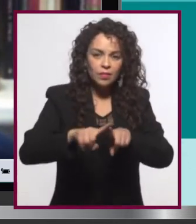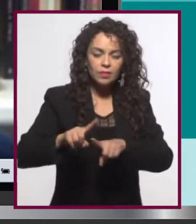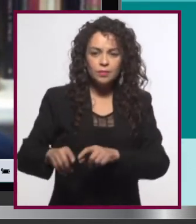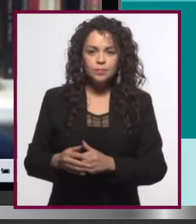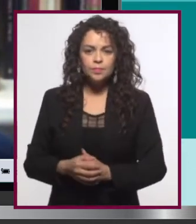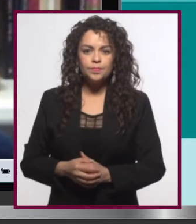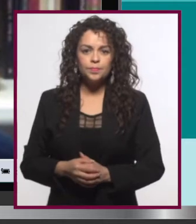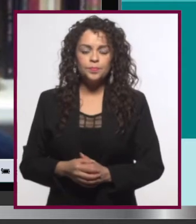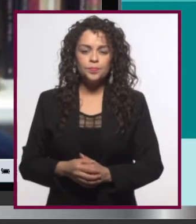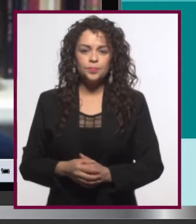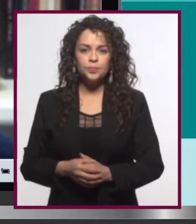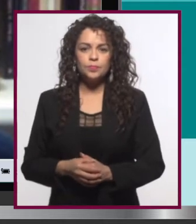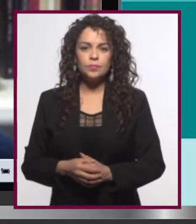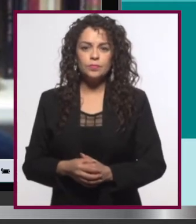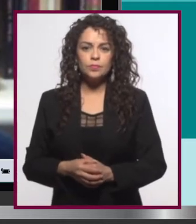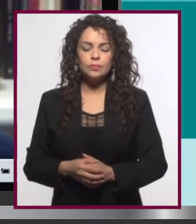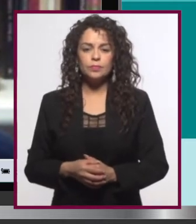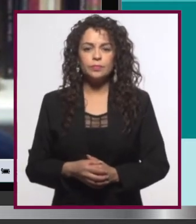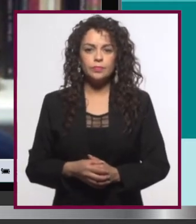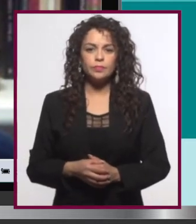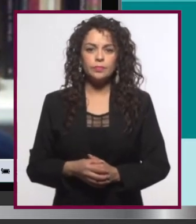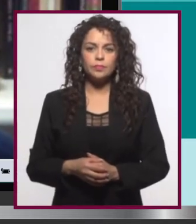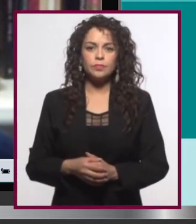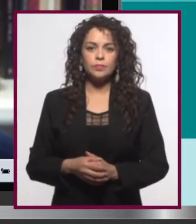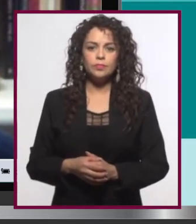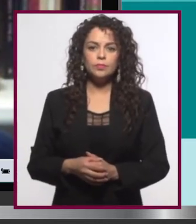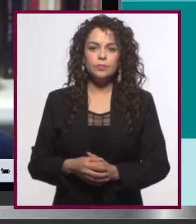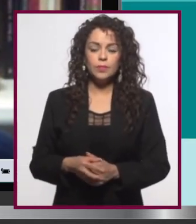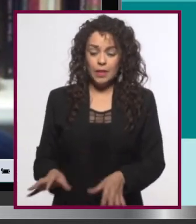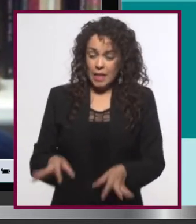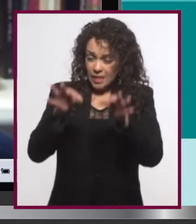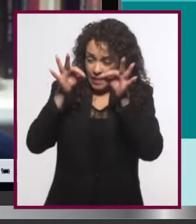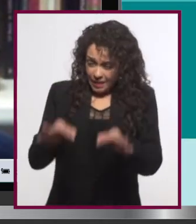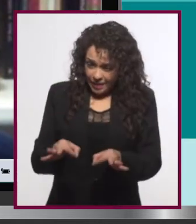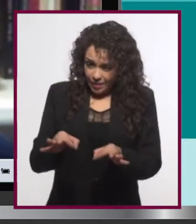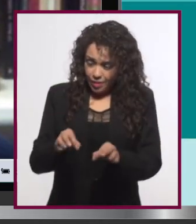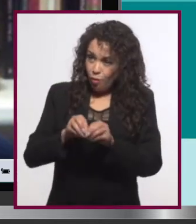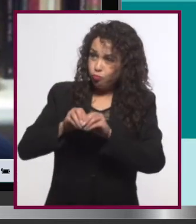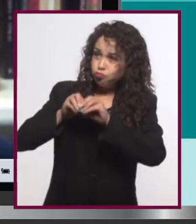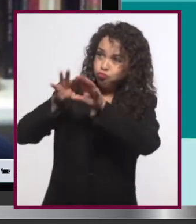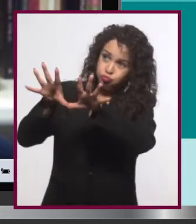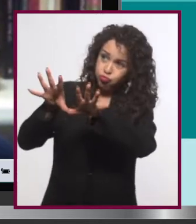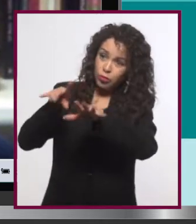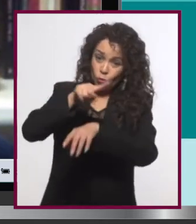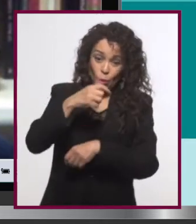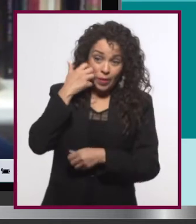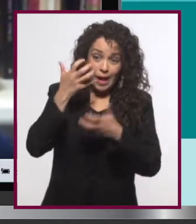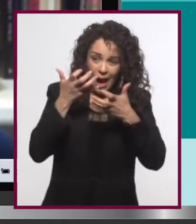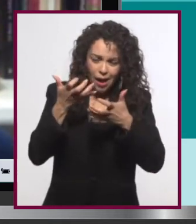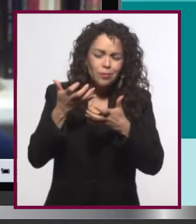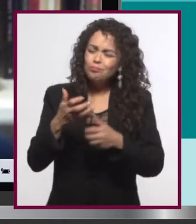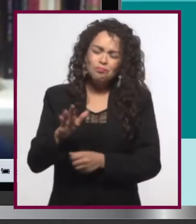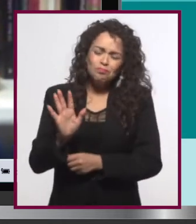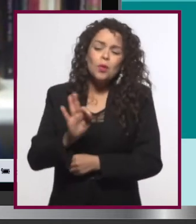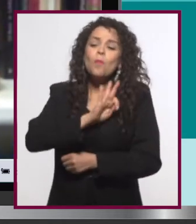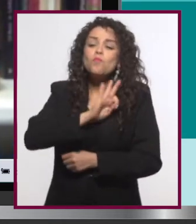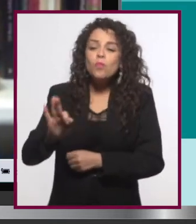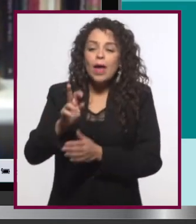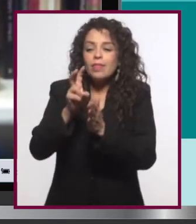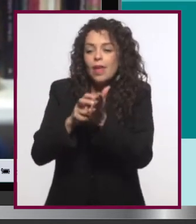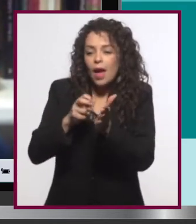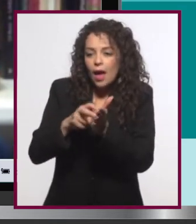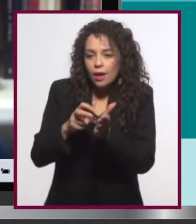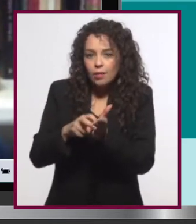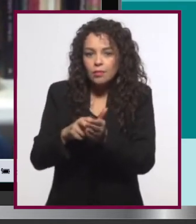que alguna publicación no salga exactamente como ustedes querían, ¿no? Porque siempre se puede corregir